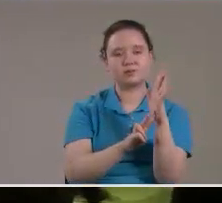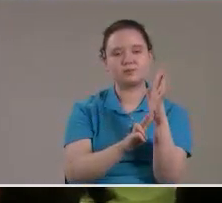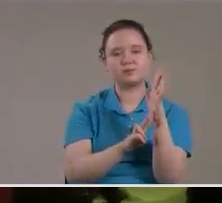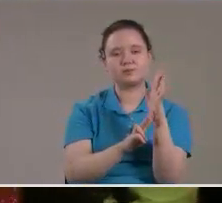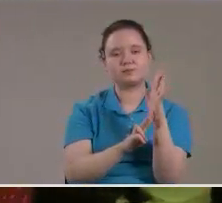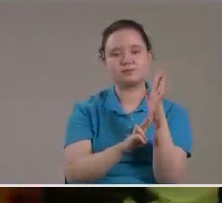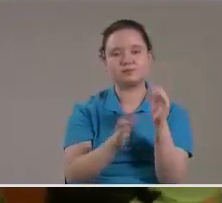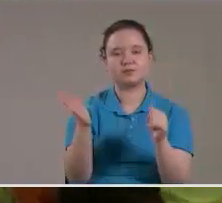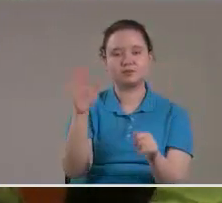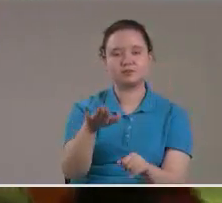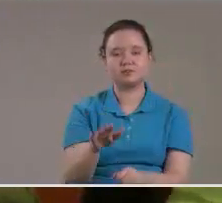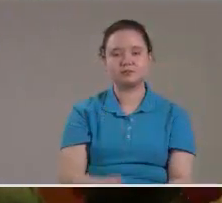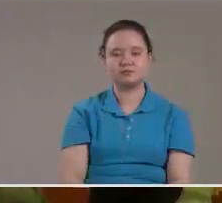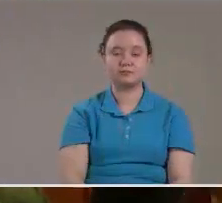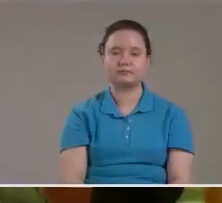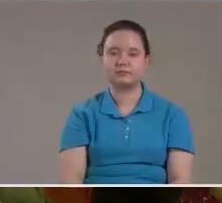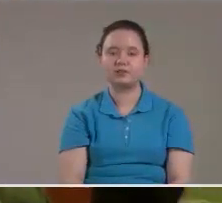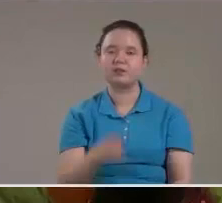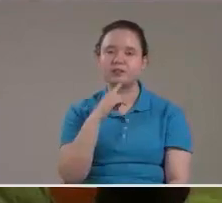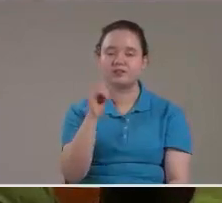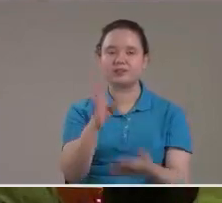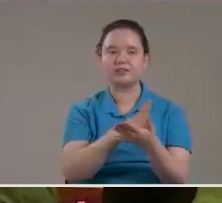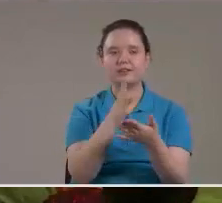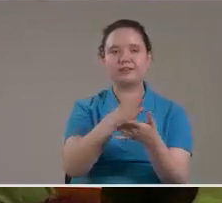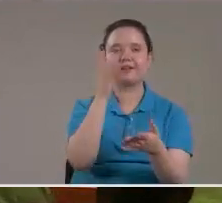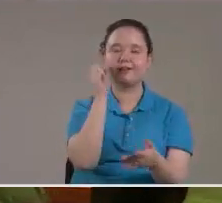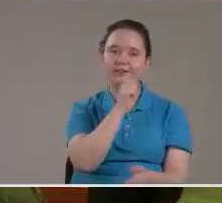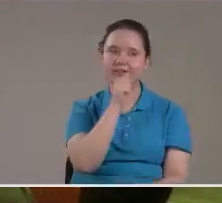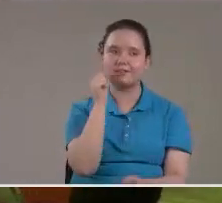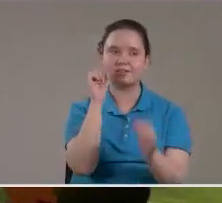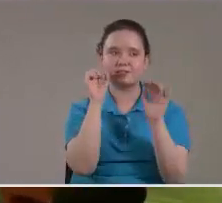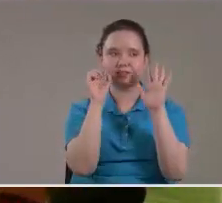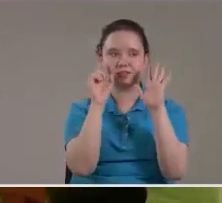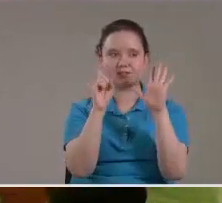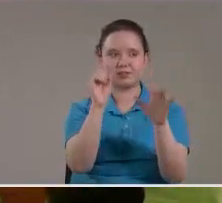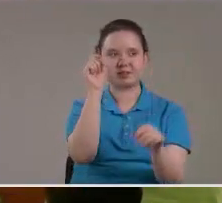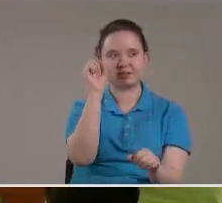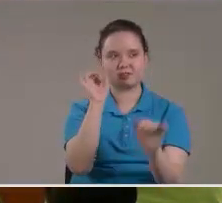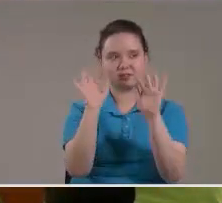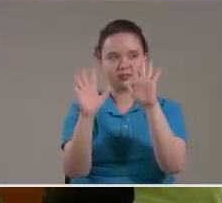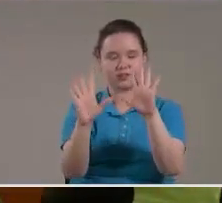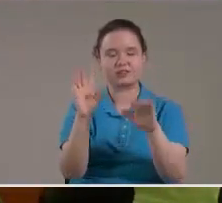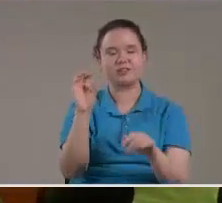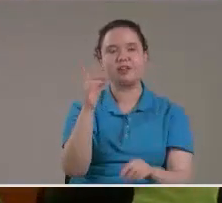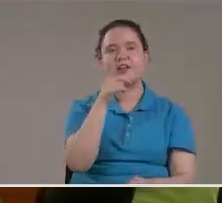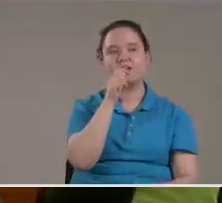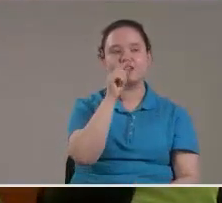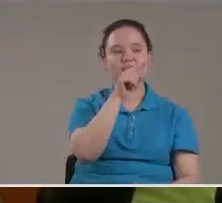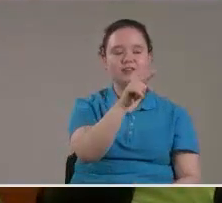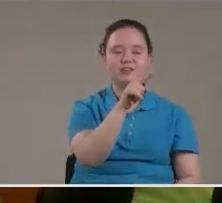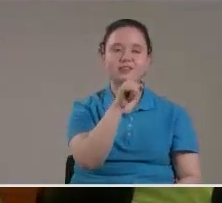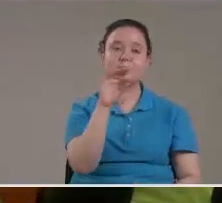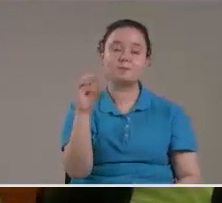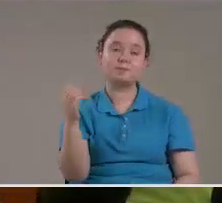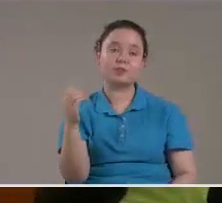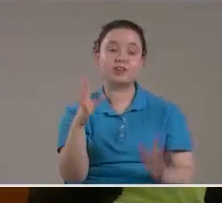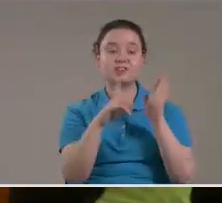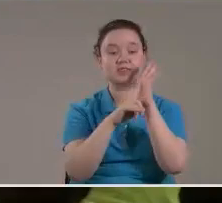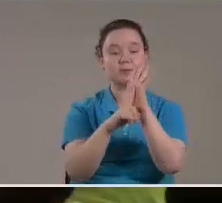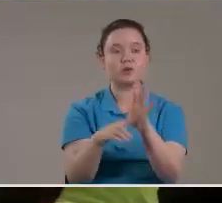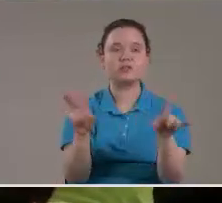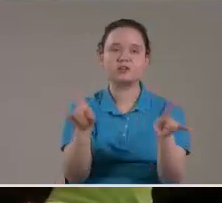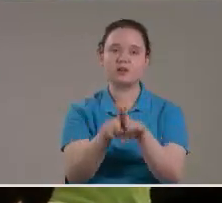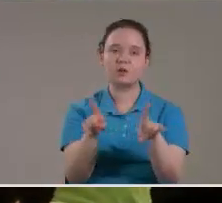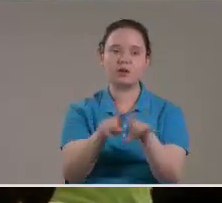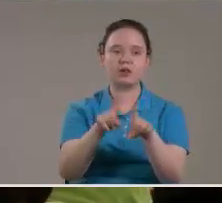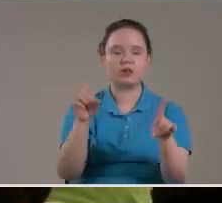primero Dios Dice la Biblia en Cantar de los Cantares capítulo 6 verso 10 ¿Quién es esta que se muestra como